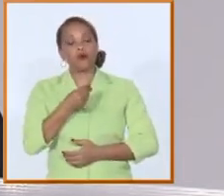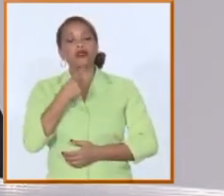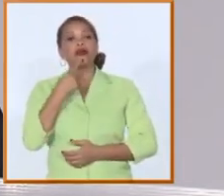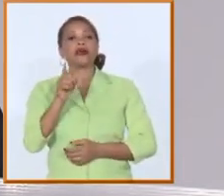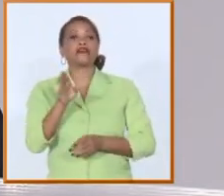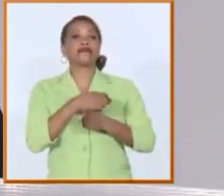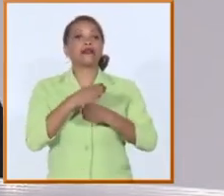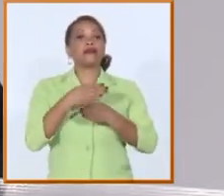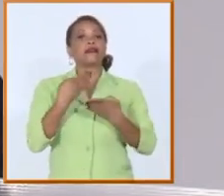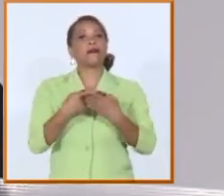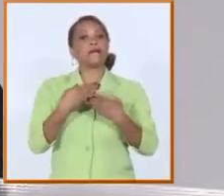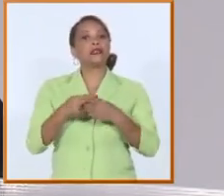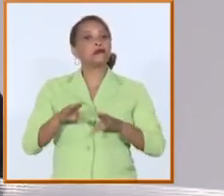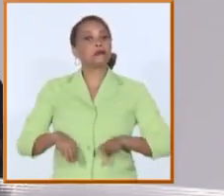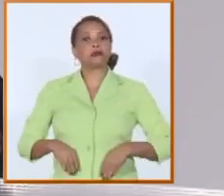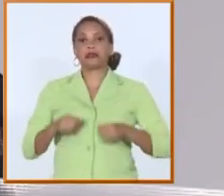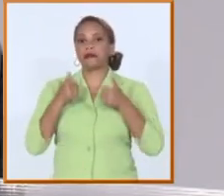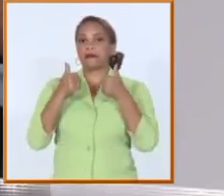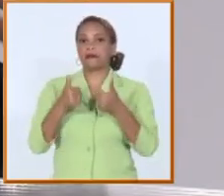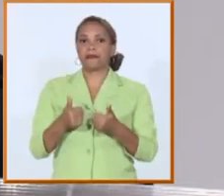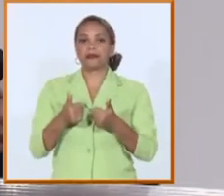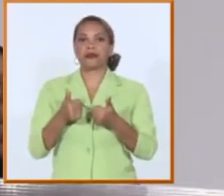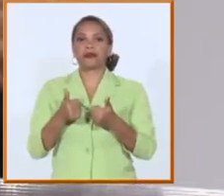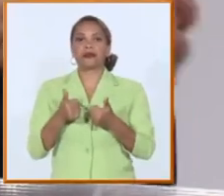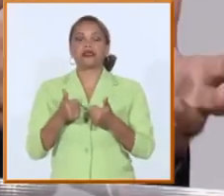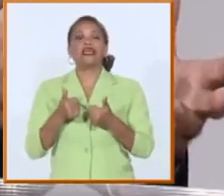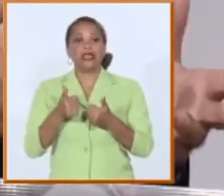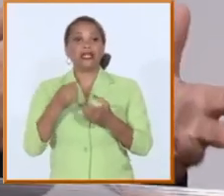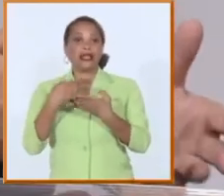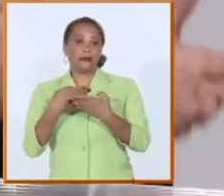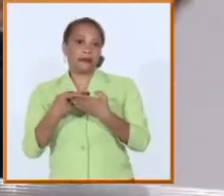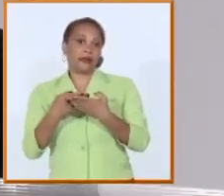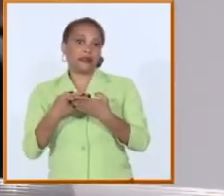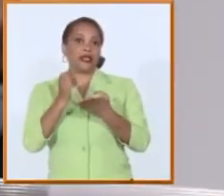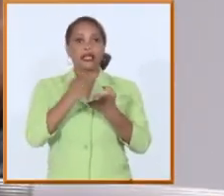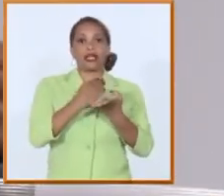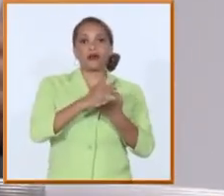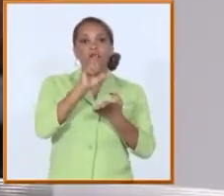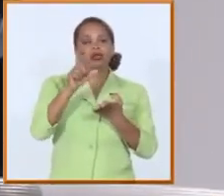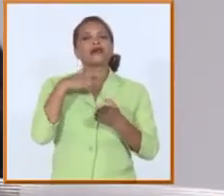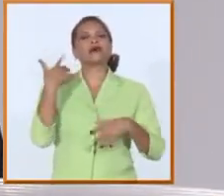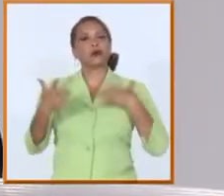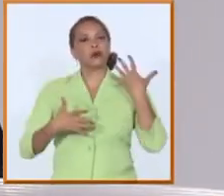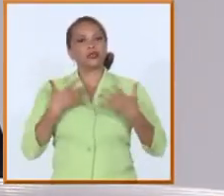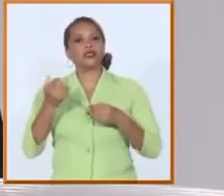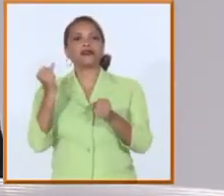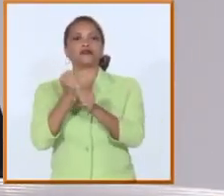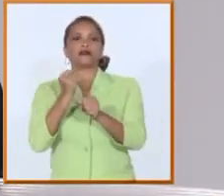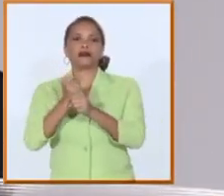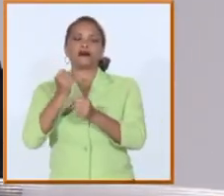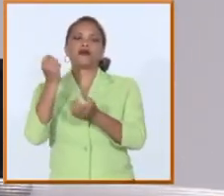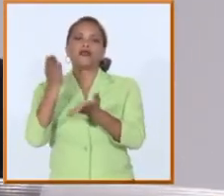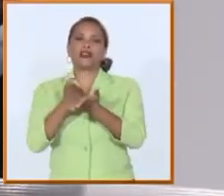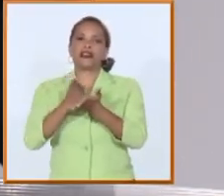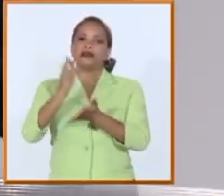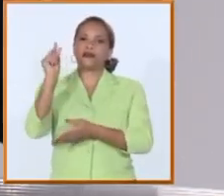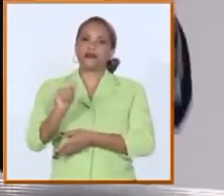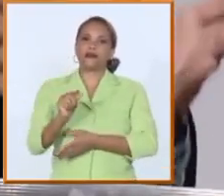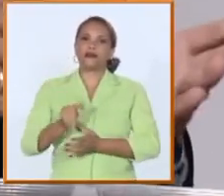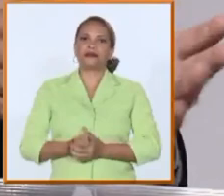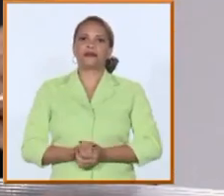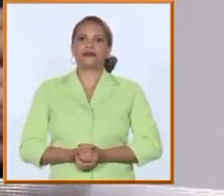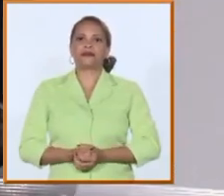instituciones y en general también esas instituciones están muy contentas con la labor y la preparación de esos jóvenes